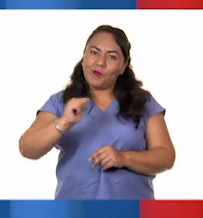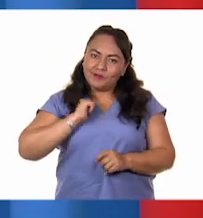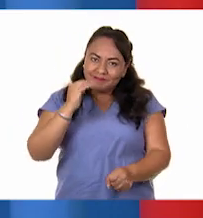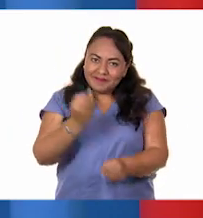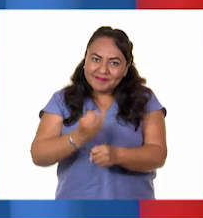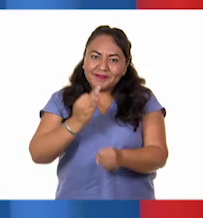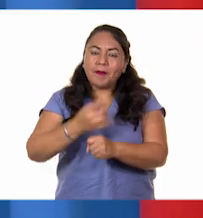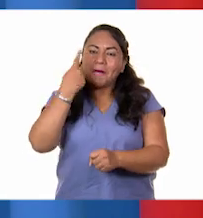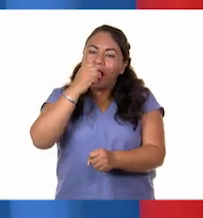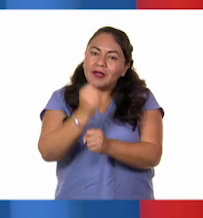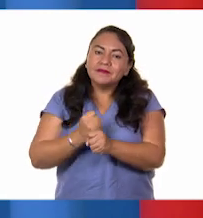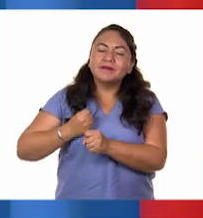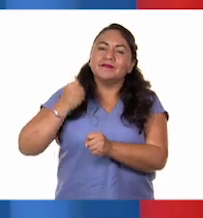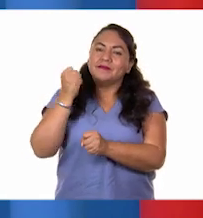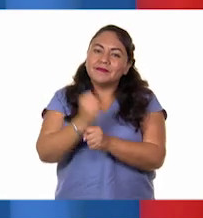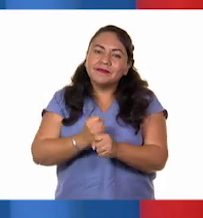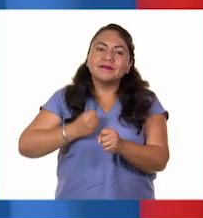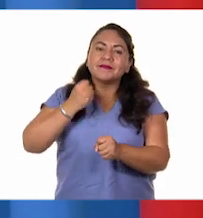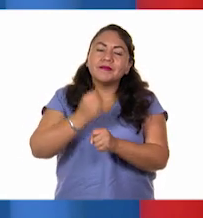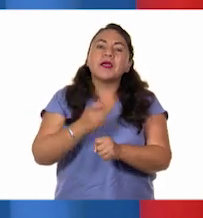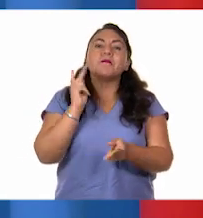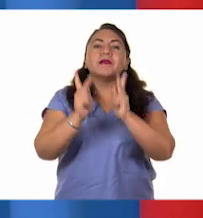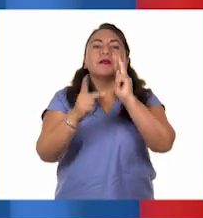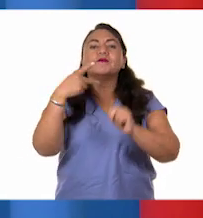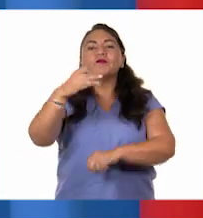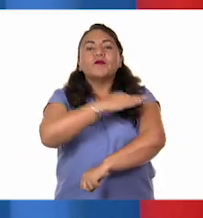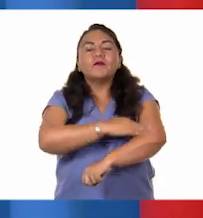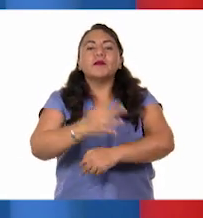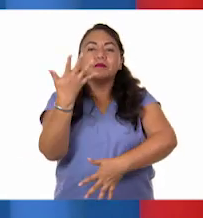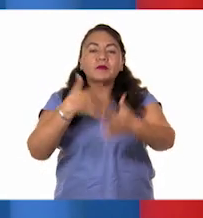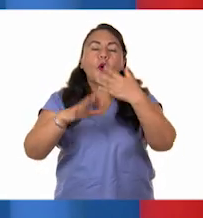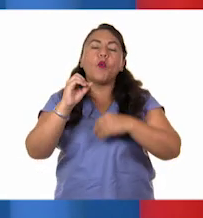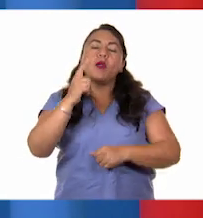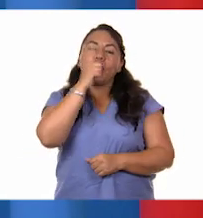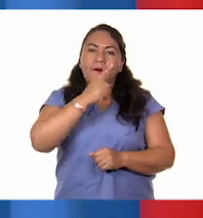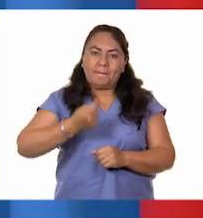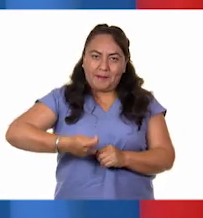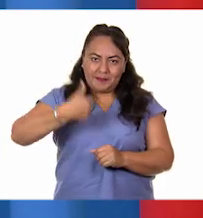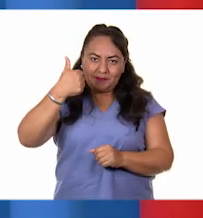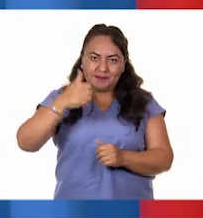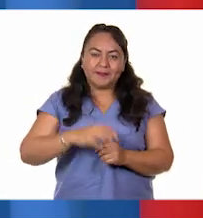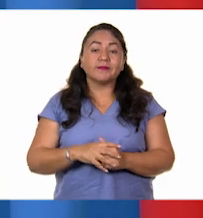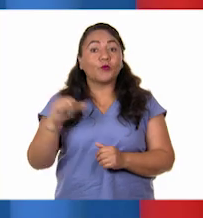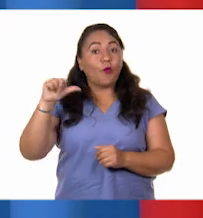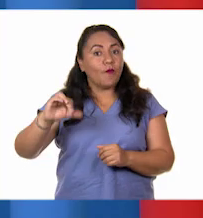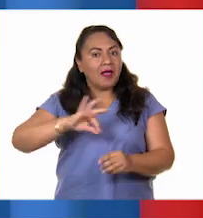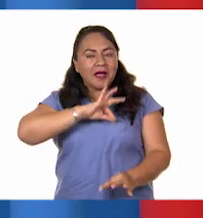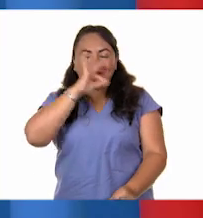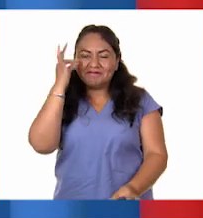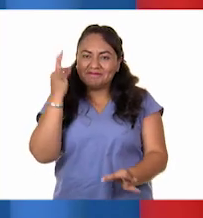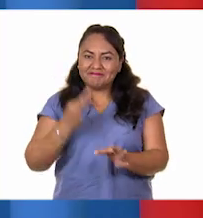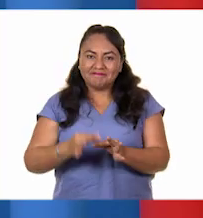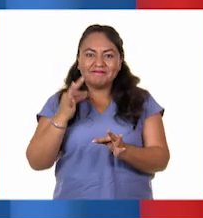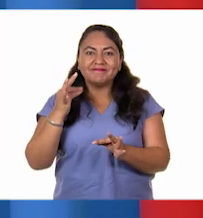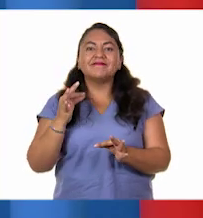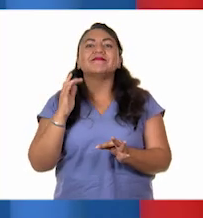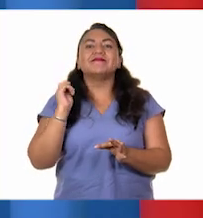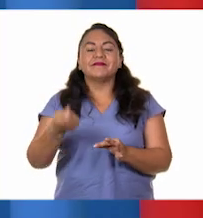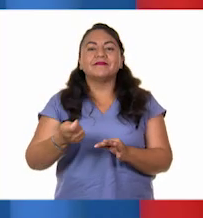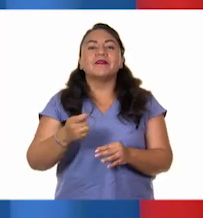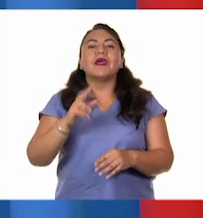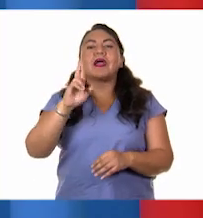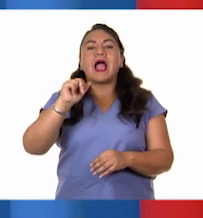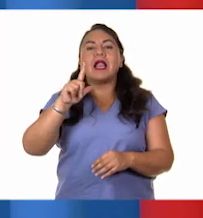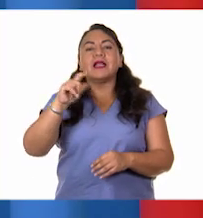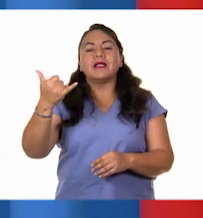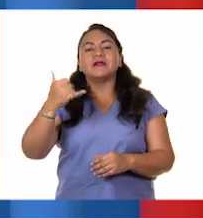aprovecha este momento para practicarla y platica con tu familia en tu lengua materna. Por hoy hemos terminado con Rally